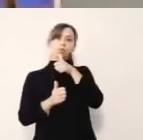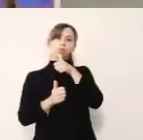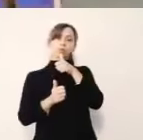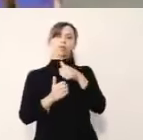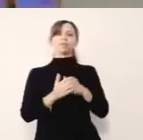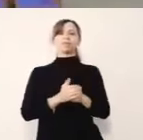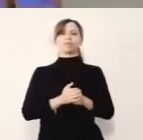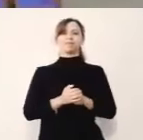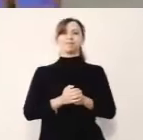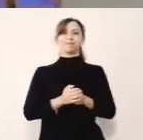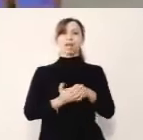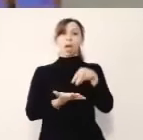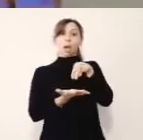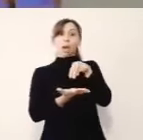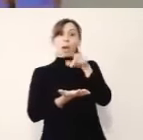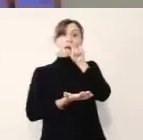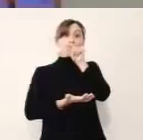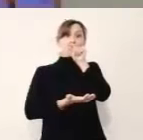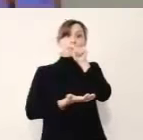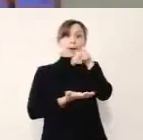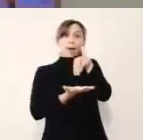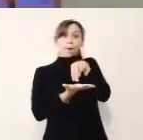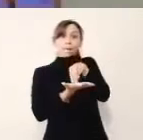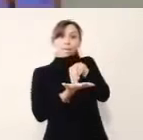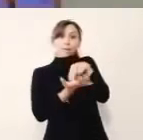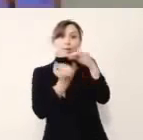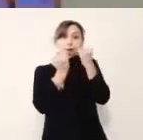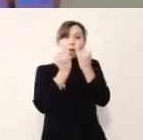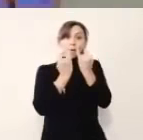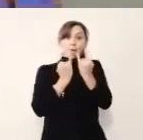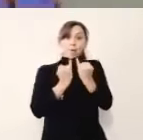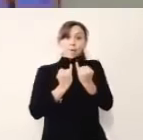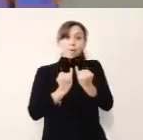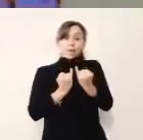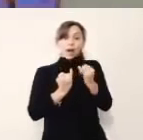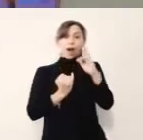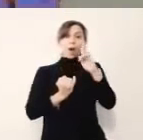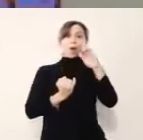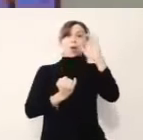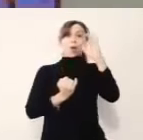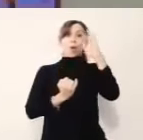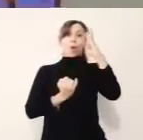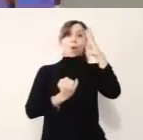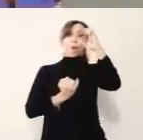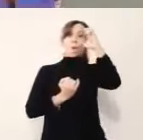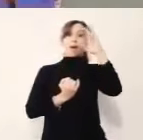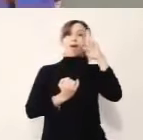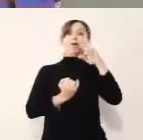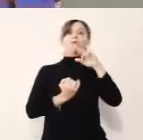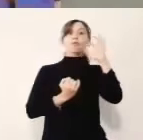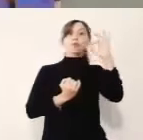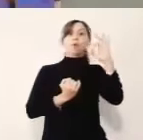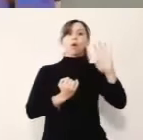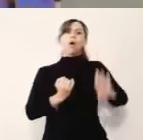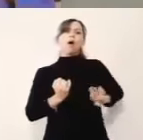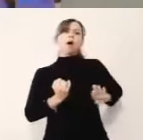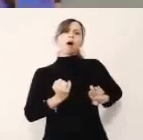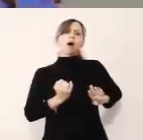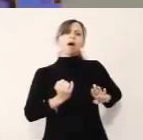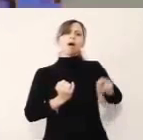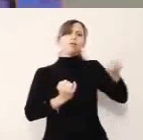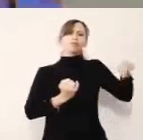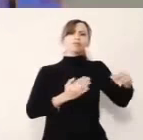El Tero Roberto en la lancha quería pasear Se fue al muelle